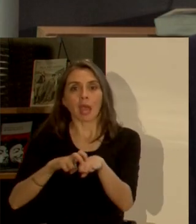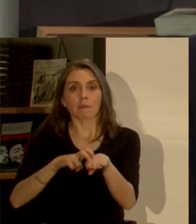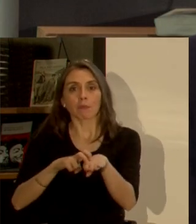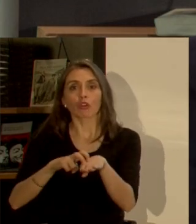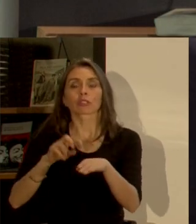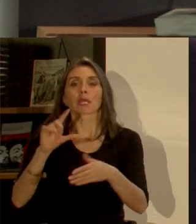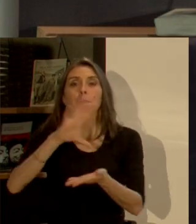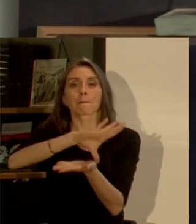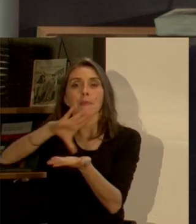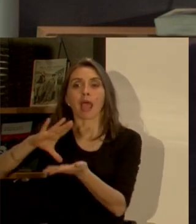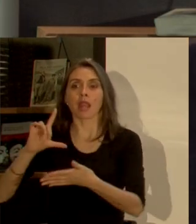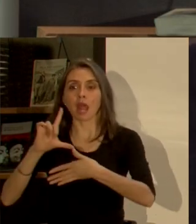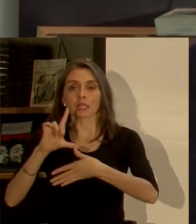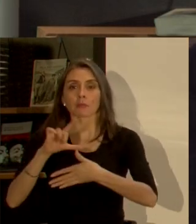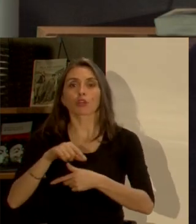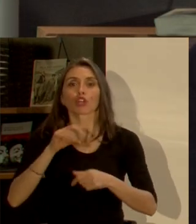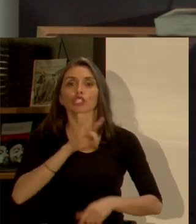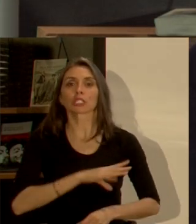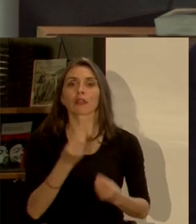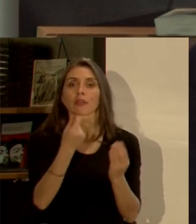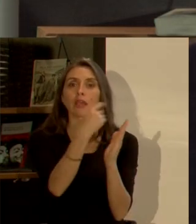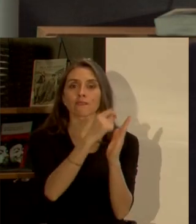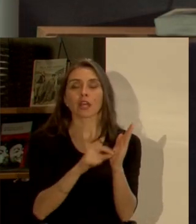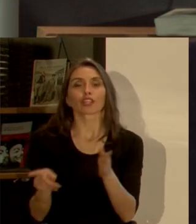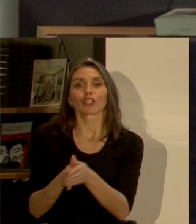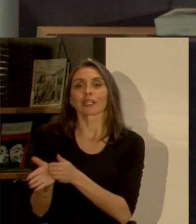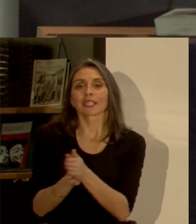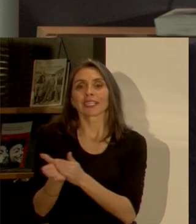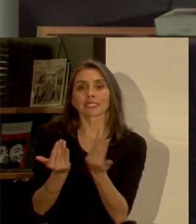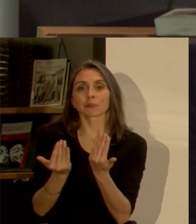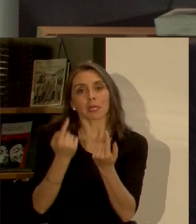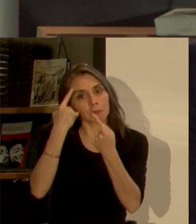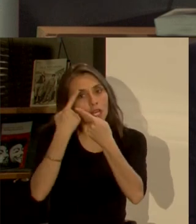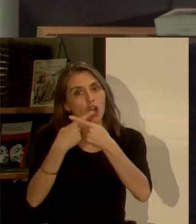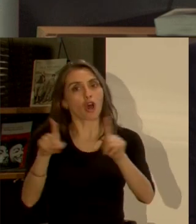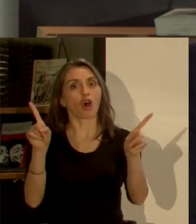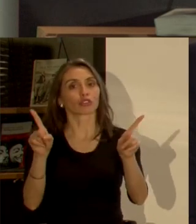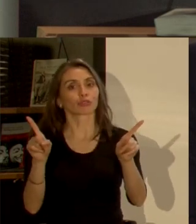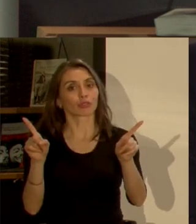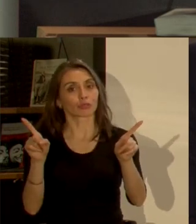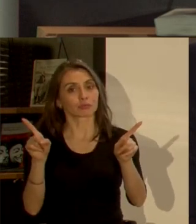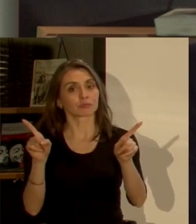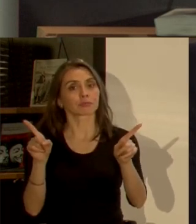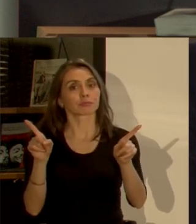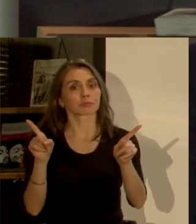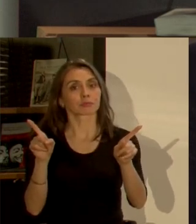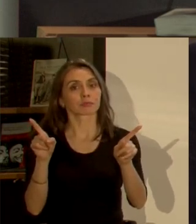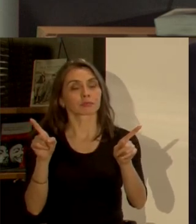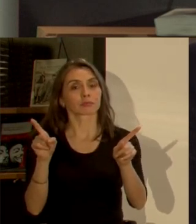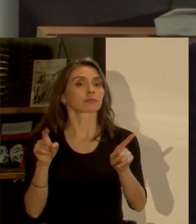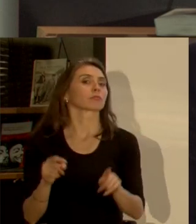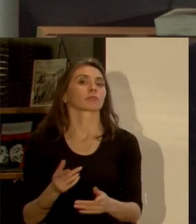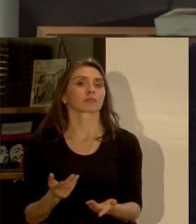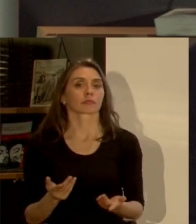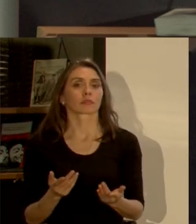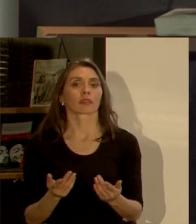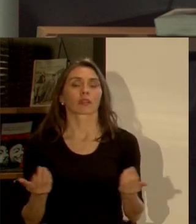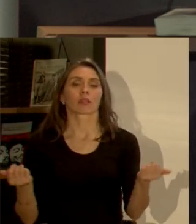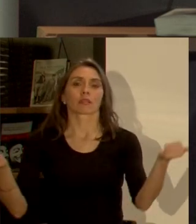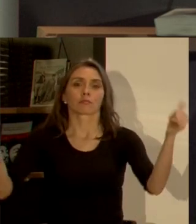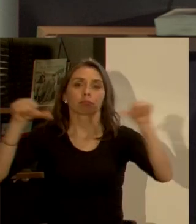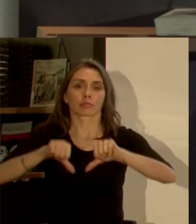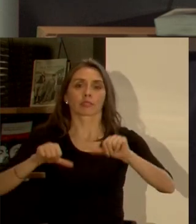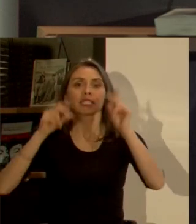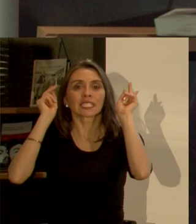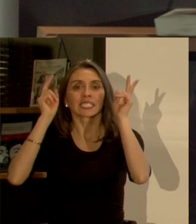mejores evaluados lo que pasa es que las expectativas que teníamos nosotros eran otras evidentemente ni hablar del desastre que el